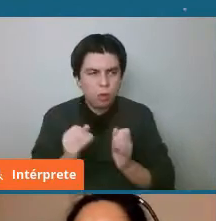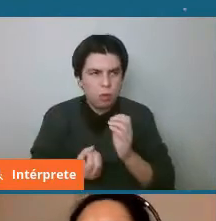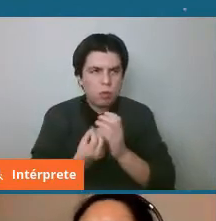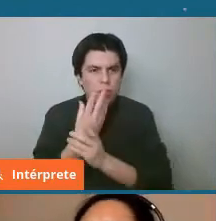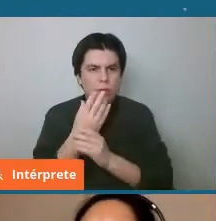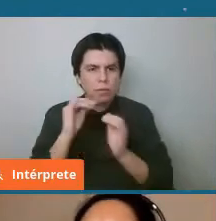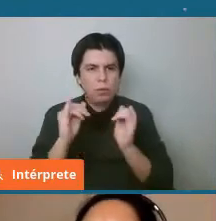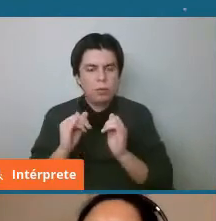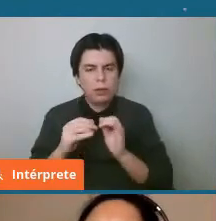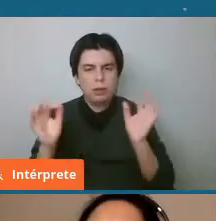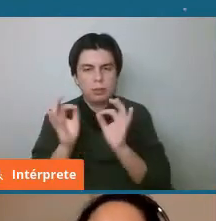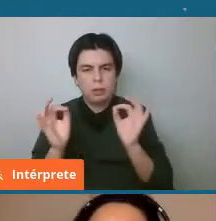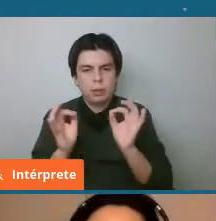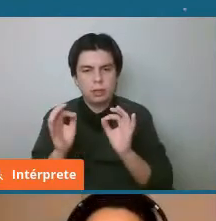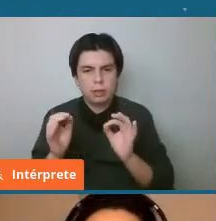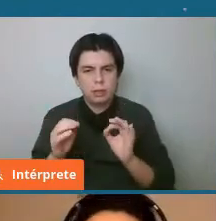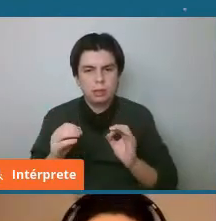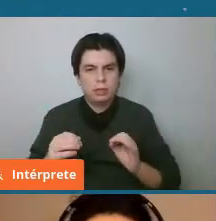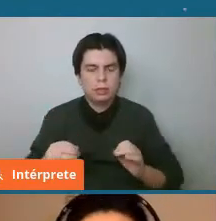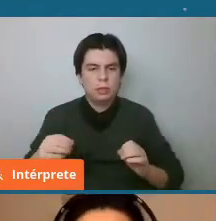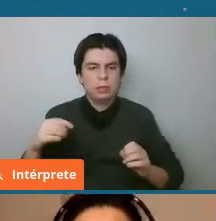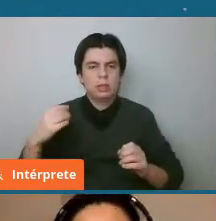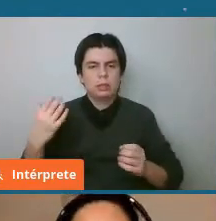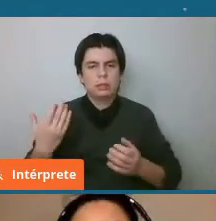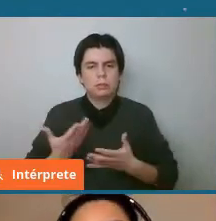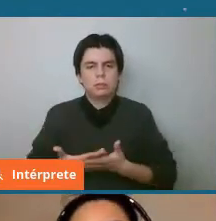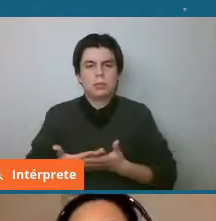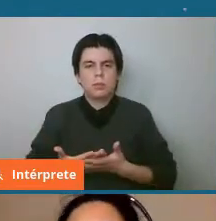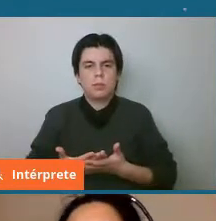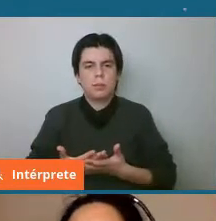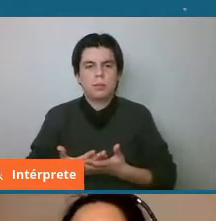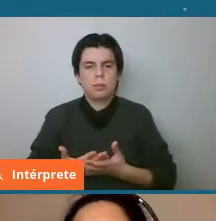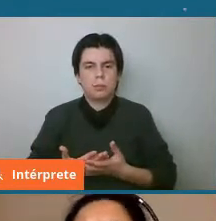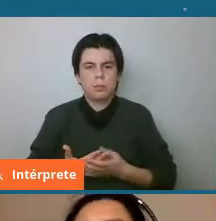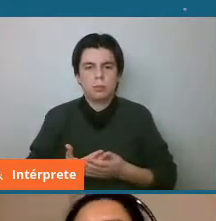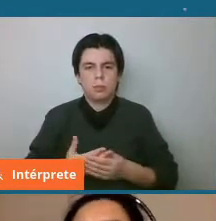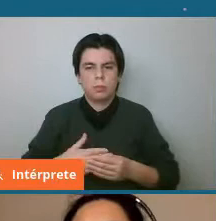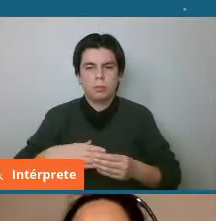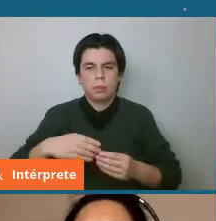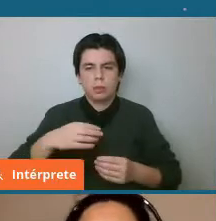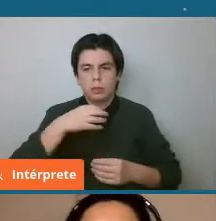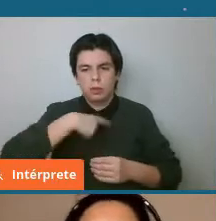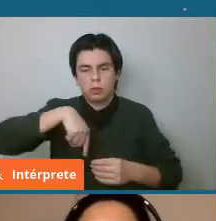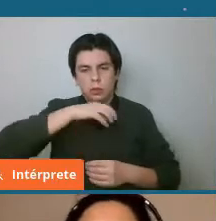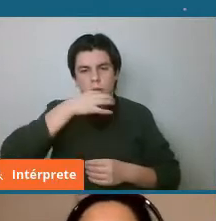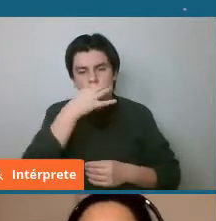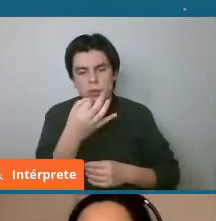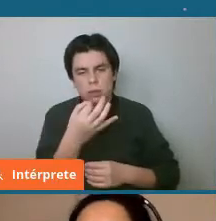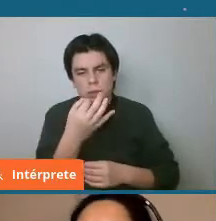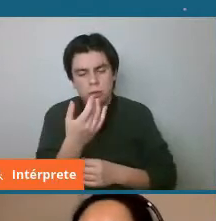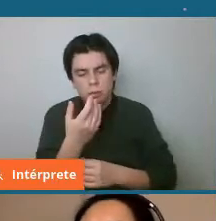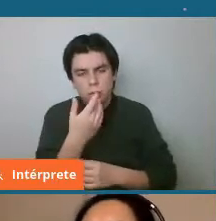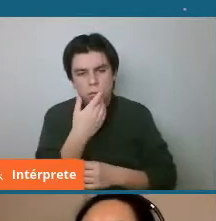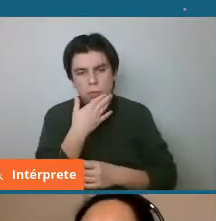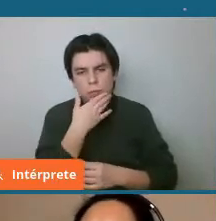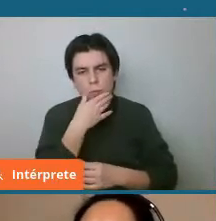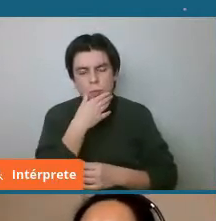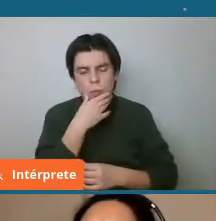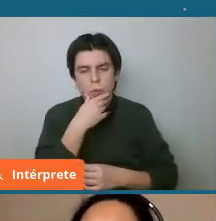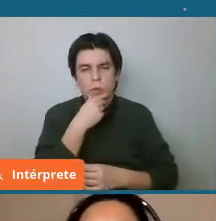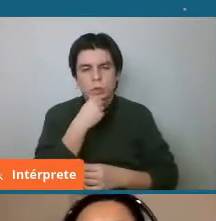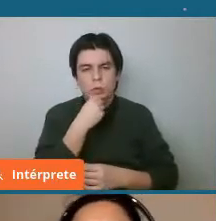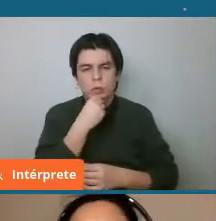de explicar eso y a la a la a la creación in situ se sumó en un momento posterior